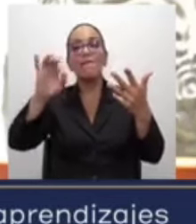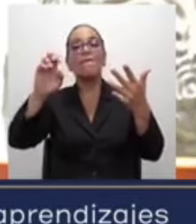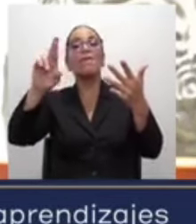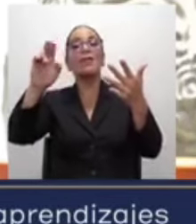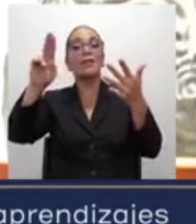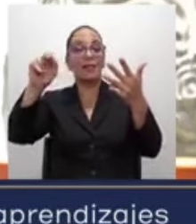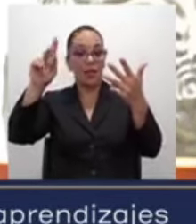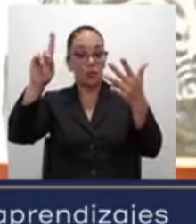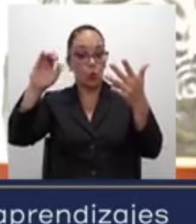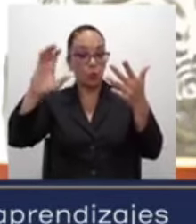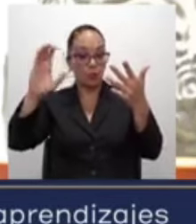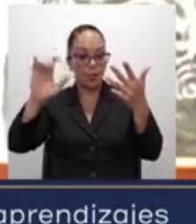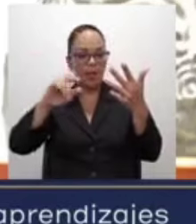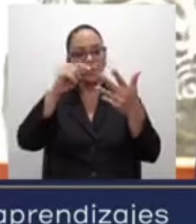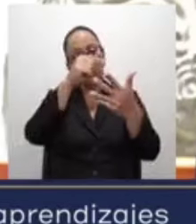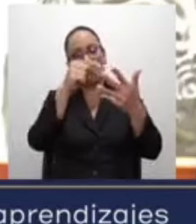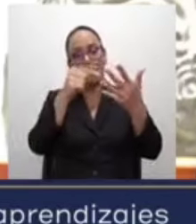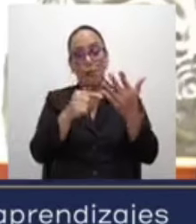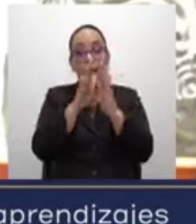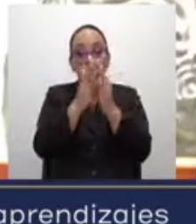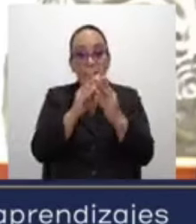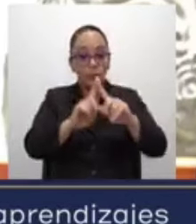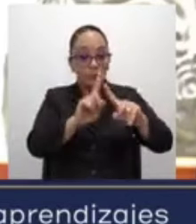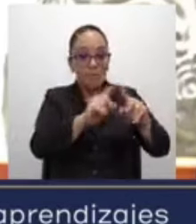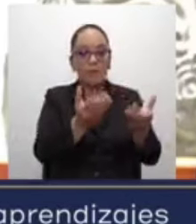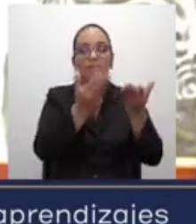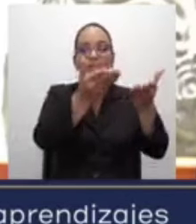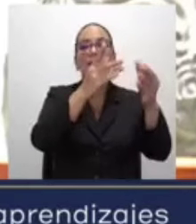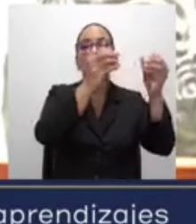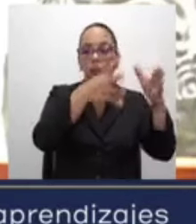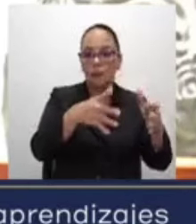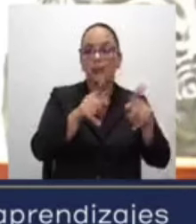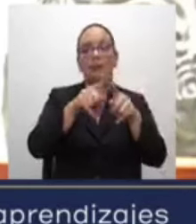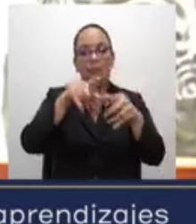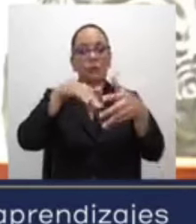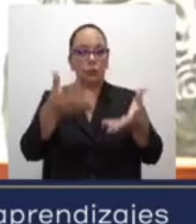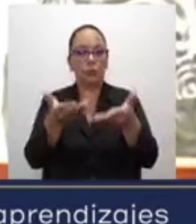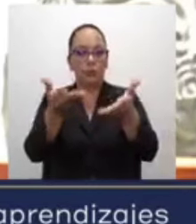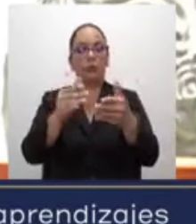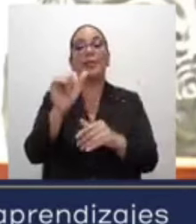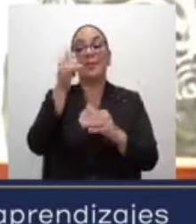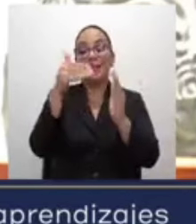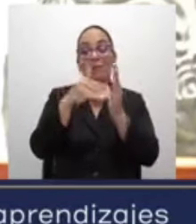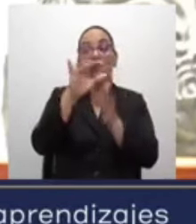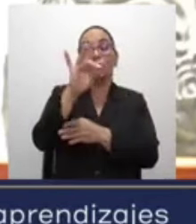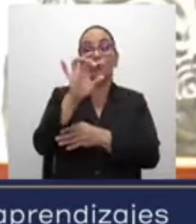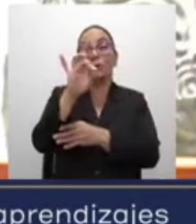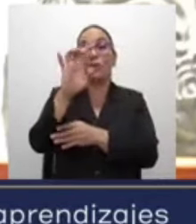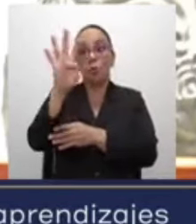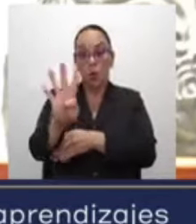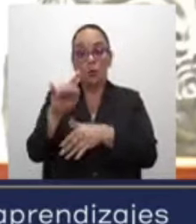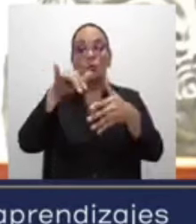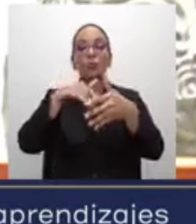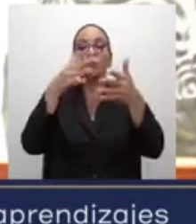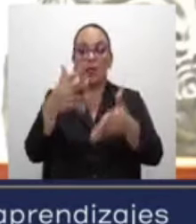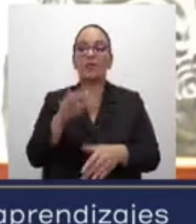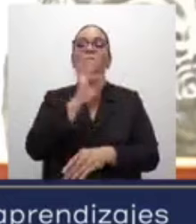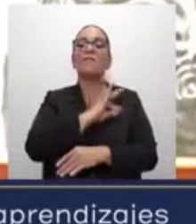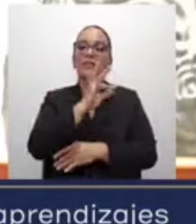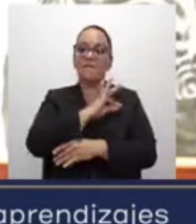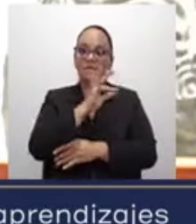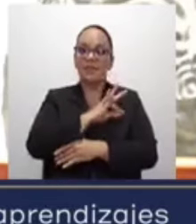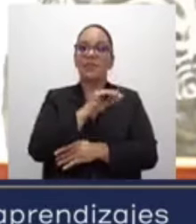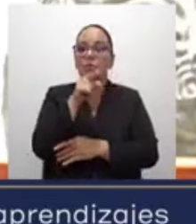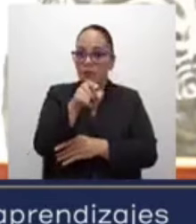están llegando a manos de docentes y estudiantes. 10,884 estudiantes se beneficiarán de esta